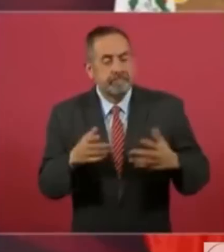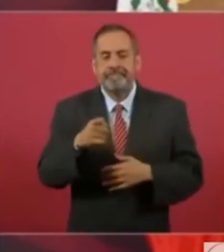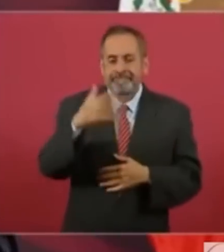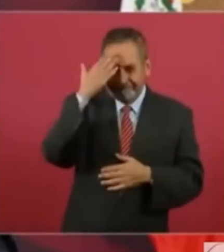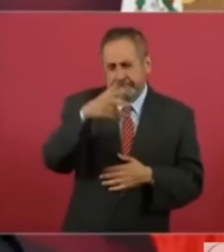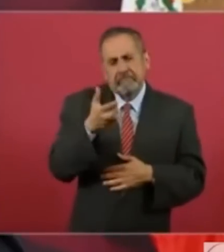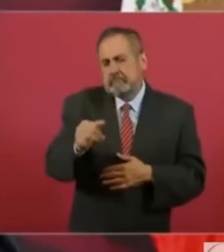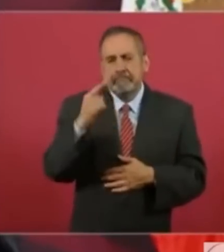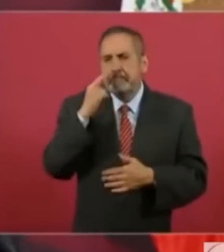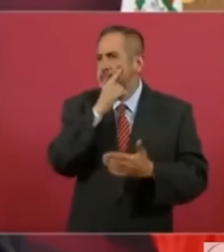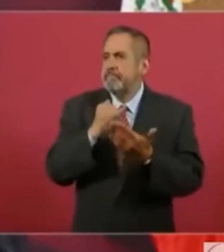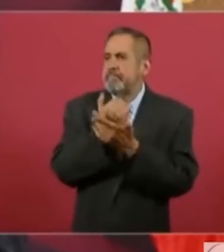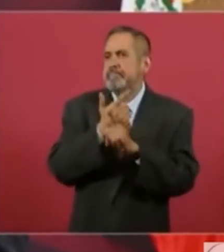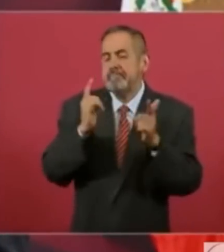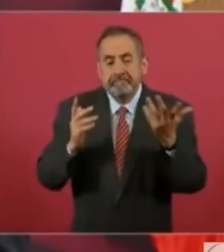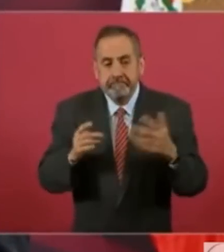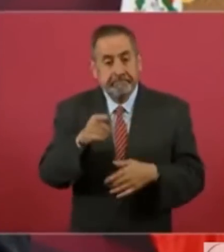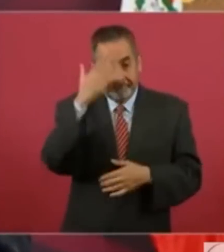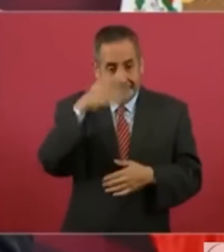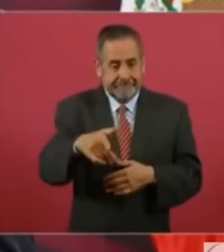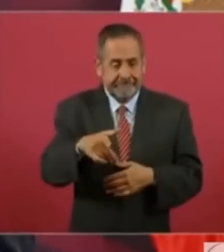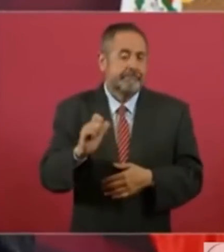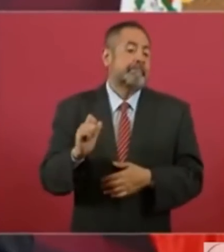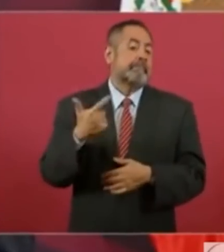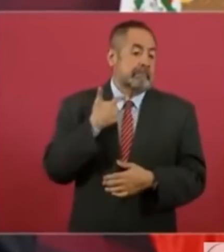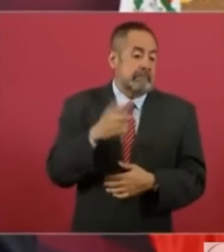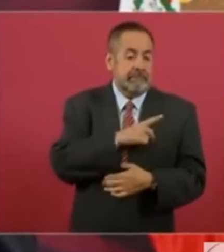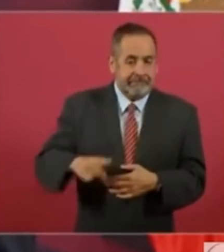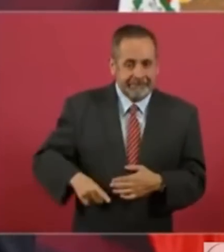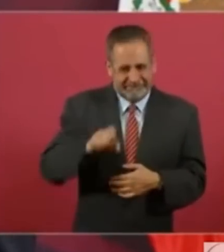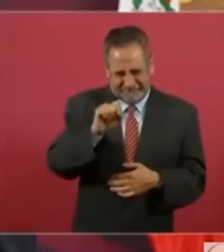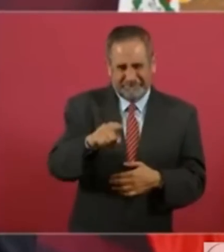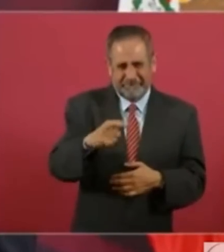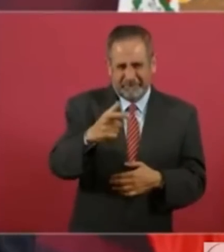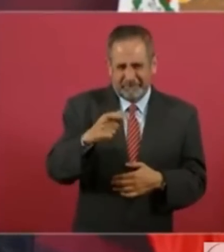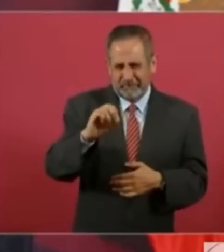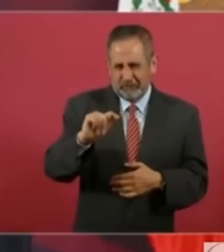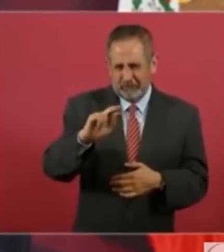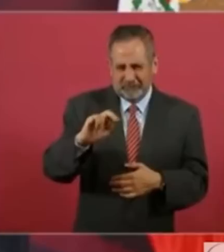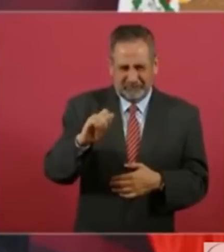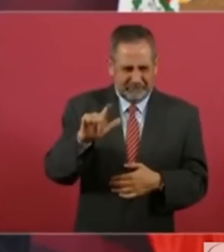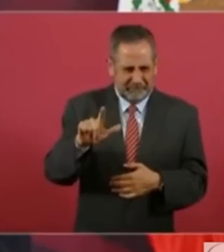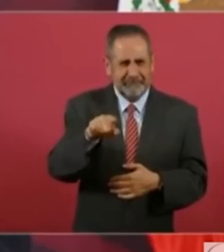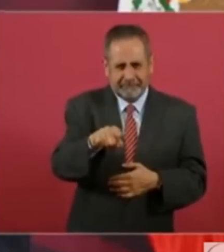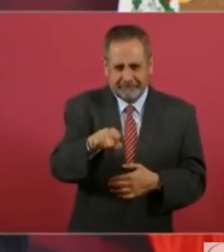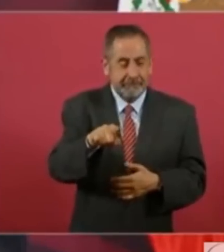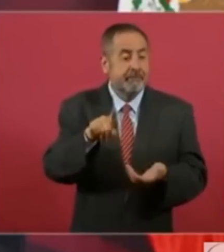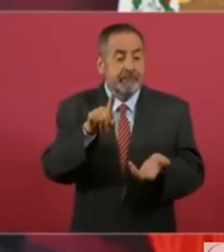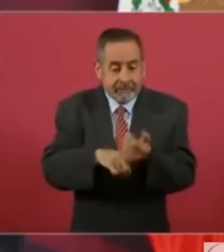ya fue delegada precisamente en Miguel Hidalgo, en las Lomas,